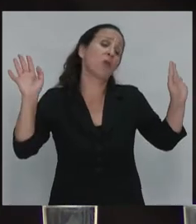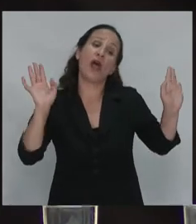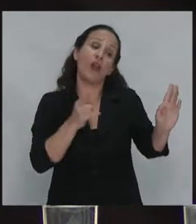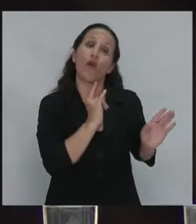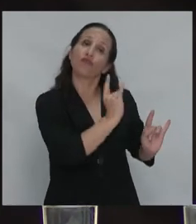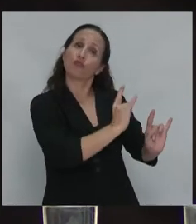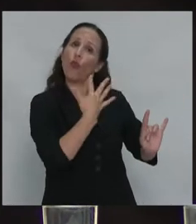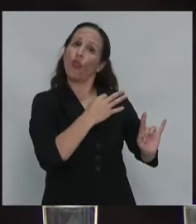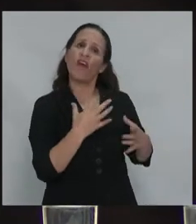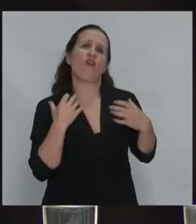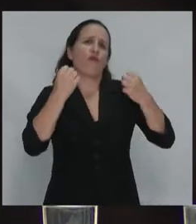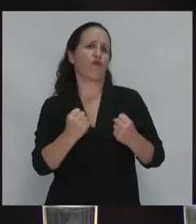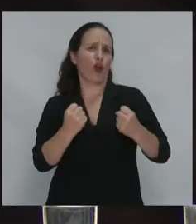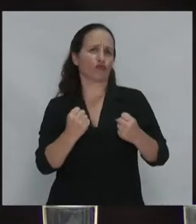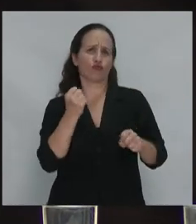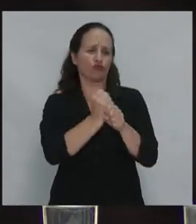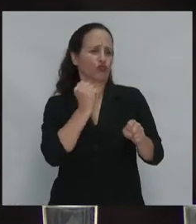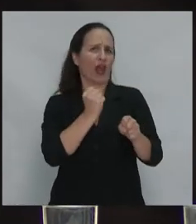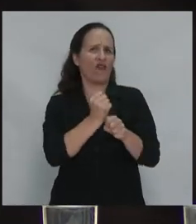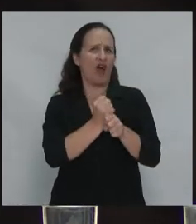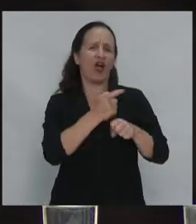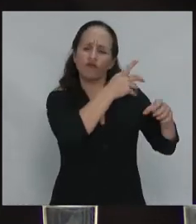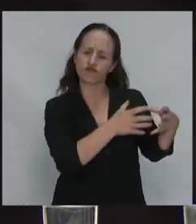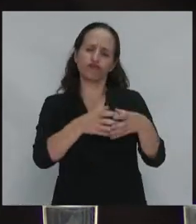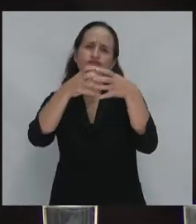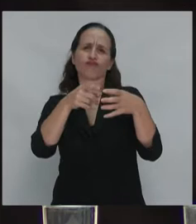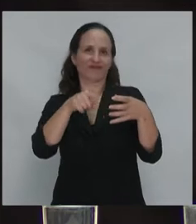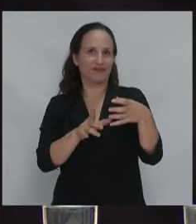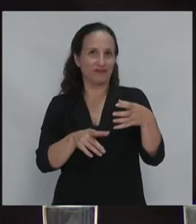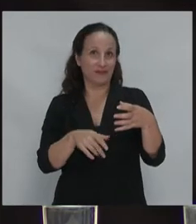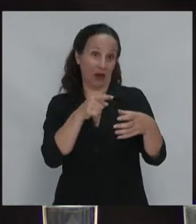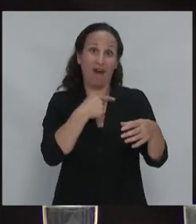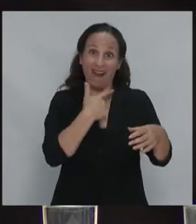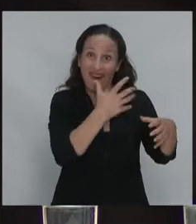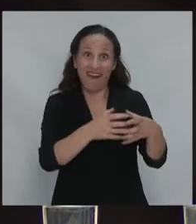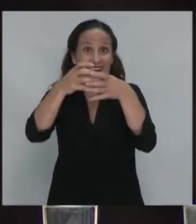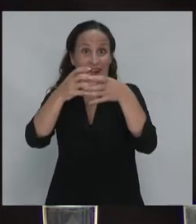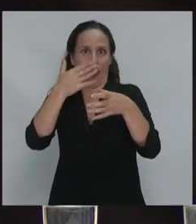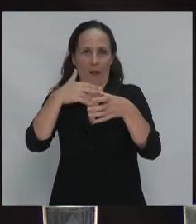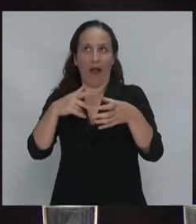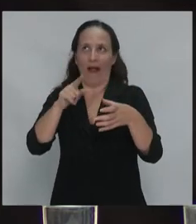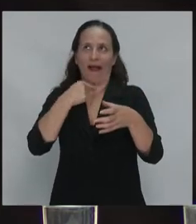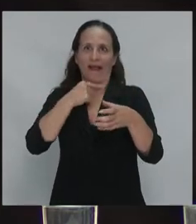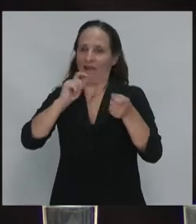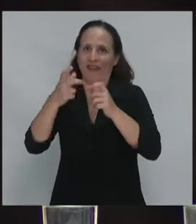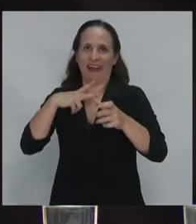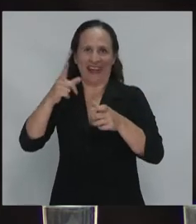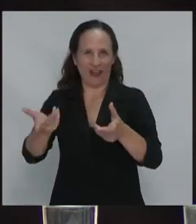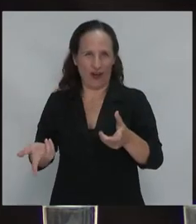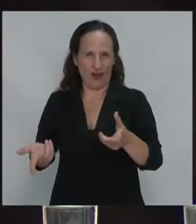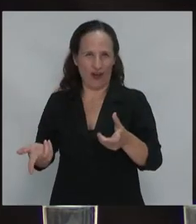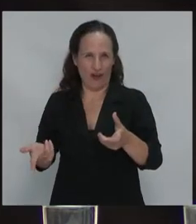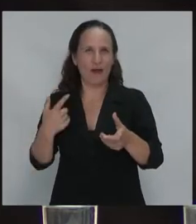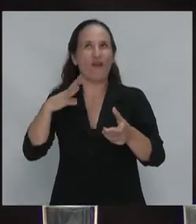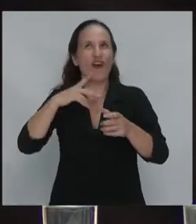trabajar para ser clase media y cuando sea clase media va a preferir hacerse rico sin haber acariciado